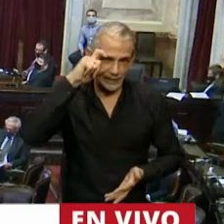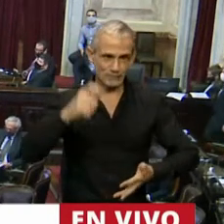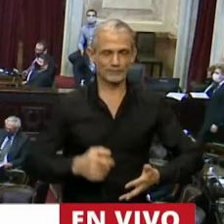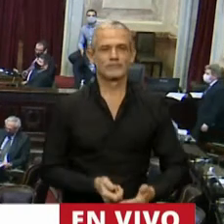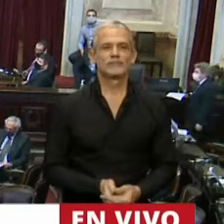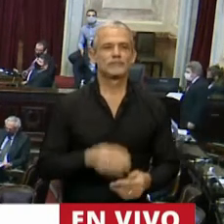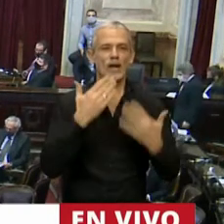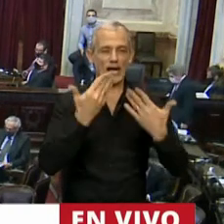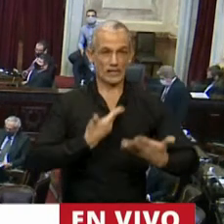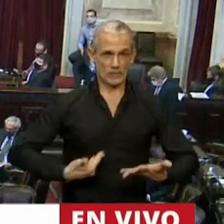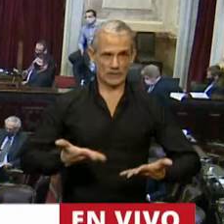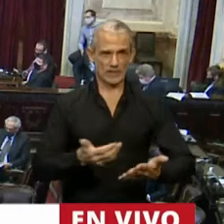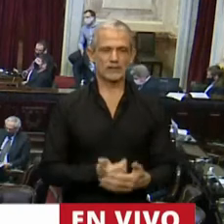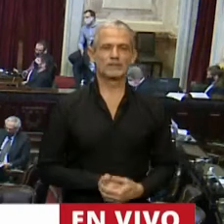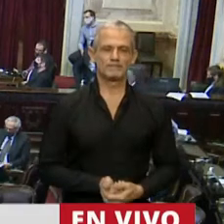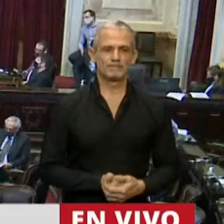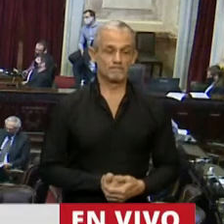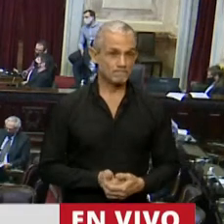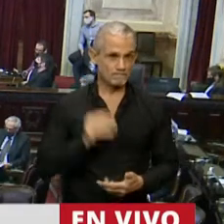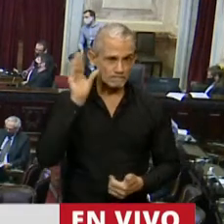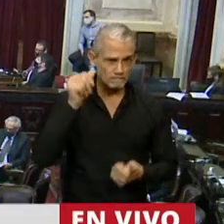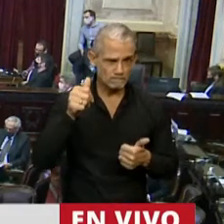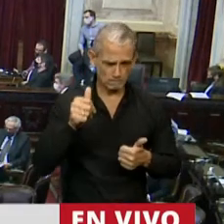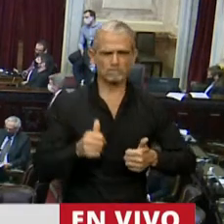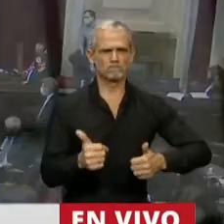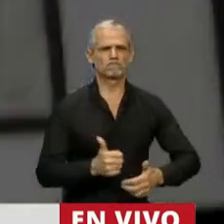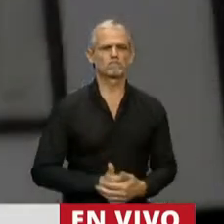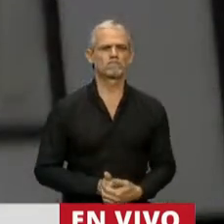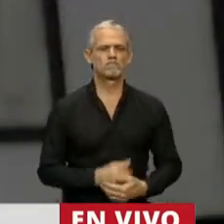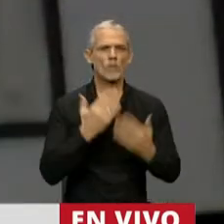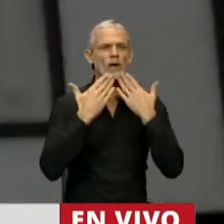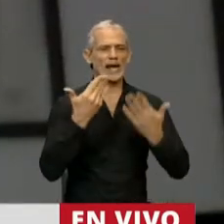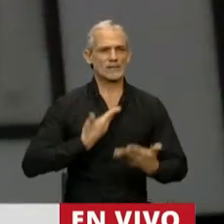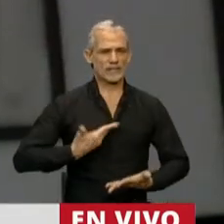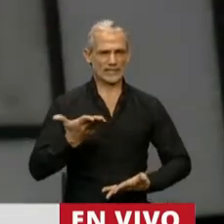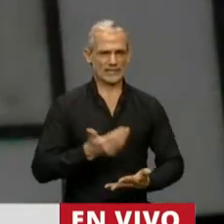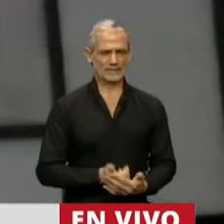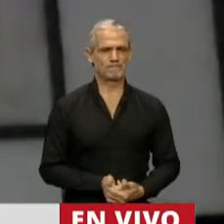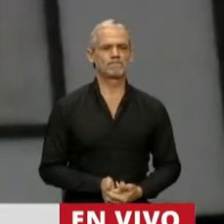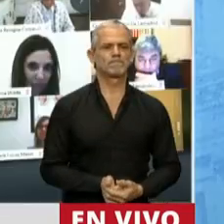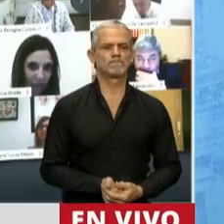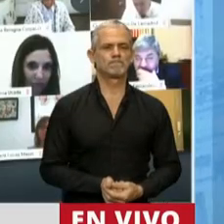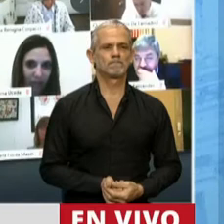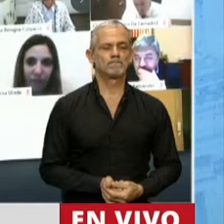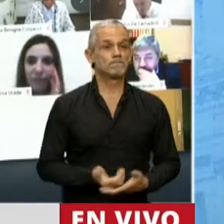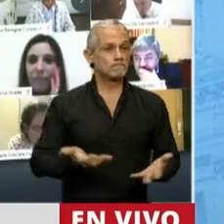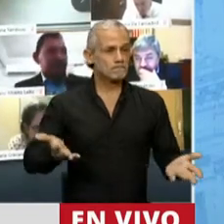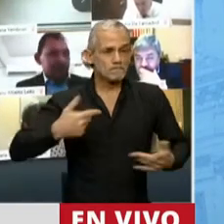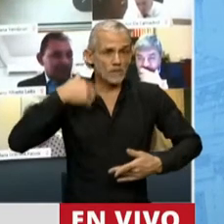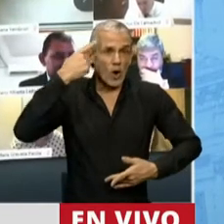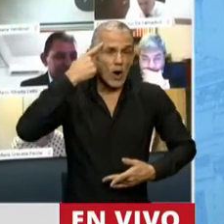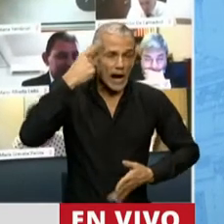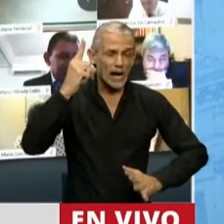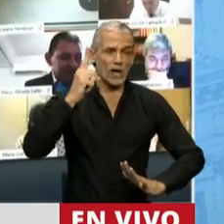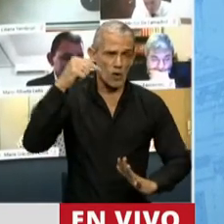Gracias, presidente. ¿Me escucha? Sí. Gracias, presidente. Bueno, creo que hoy